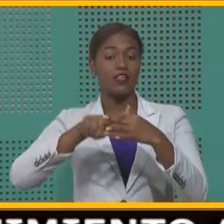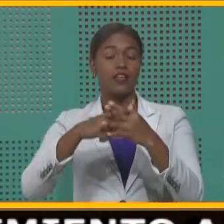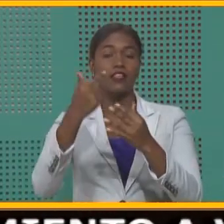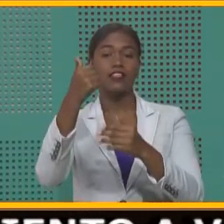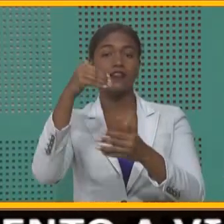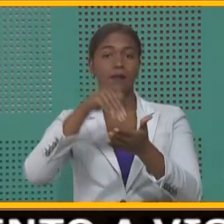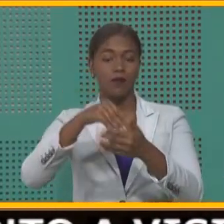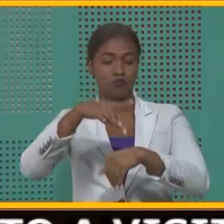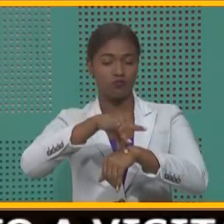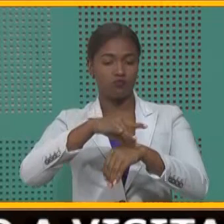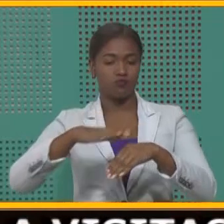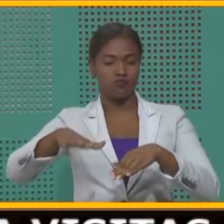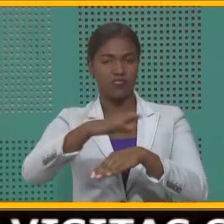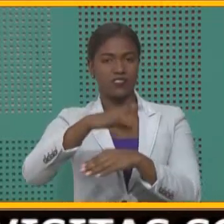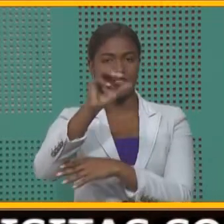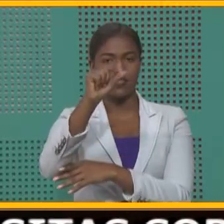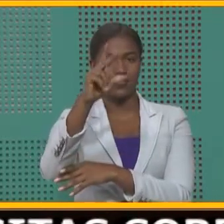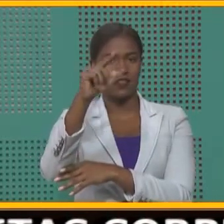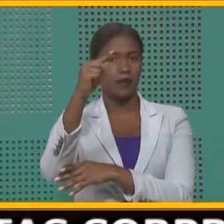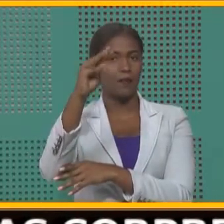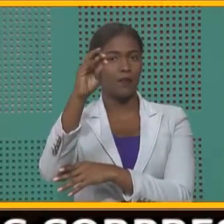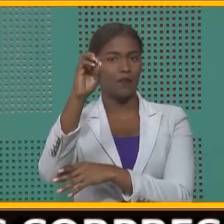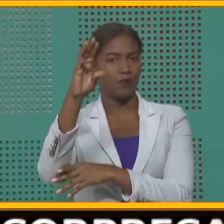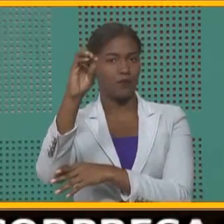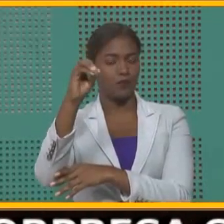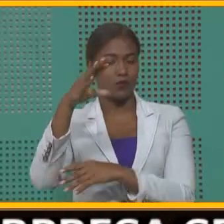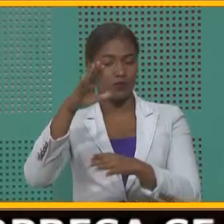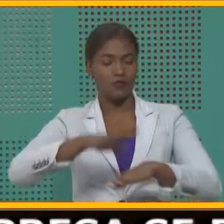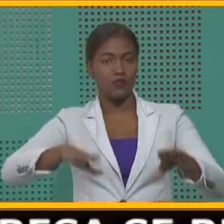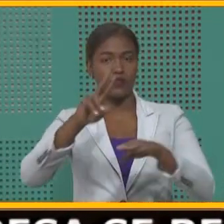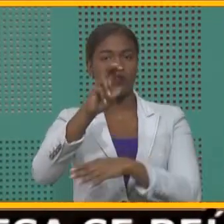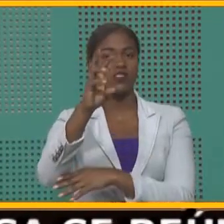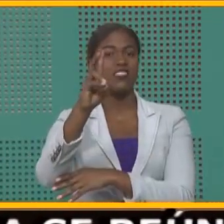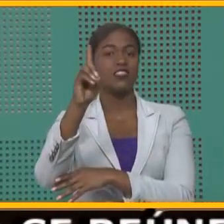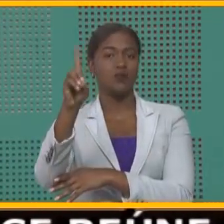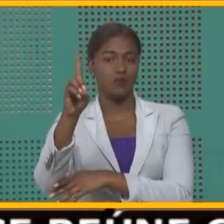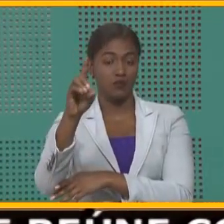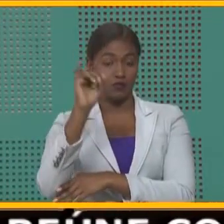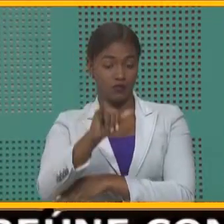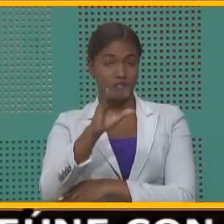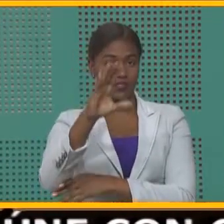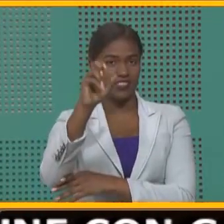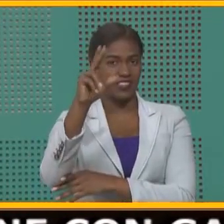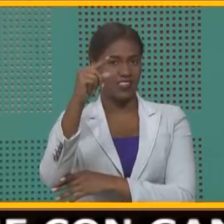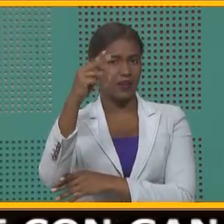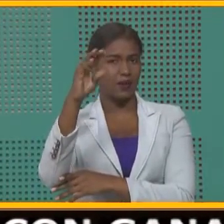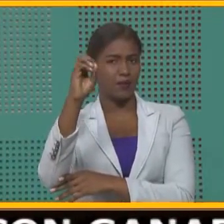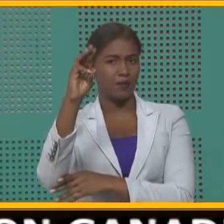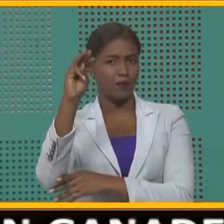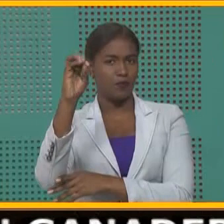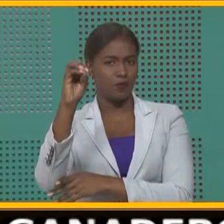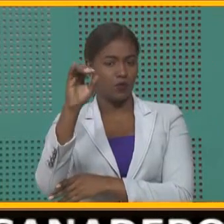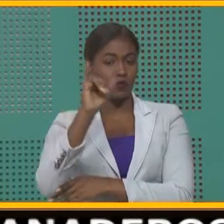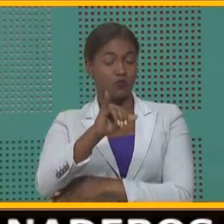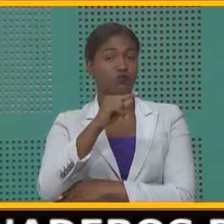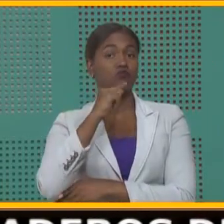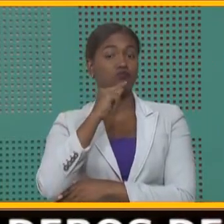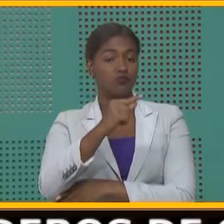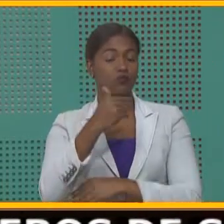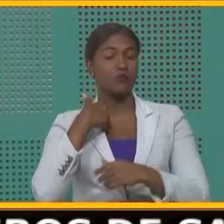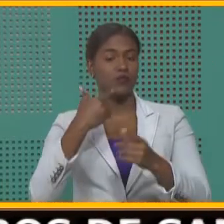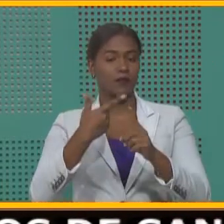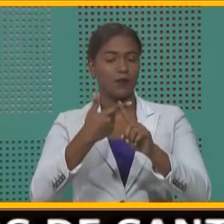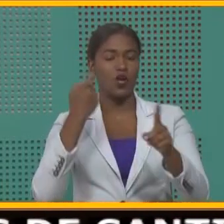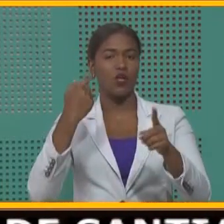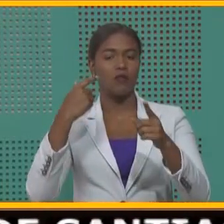cardamomo, el asentamiento 231 El Zapote. El cardamomo es una especie exótica y aromática que